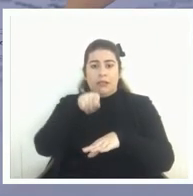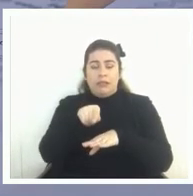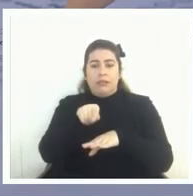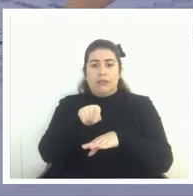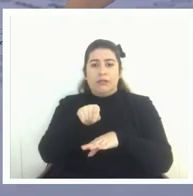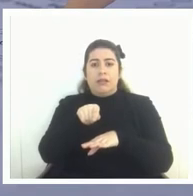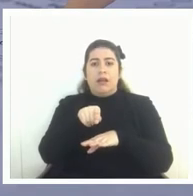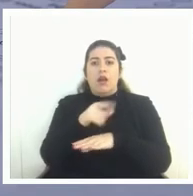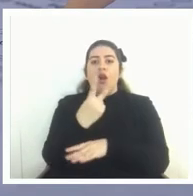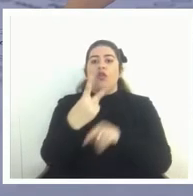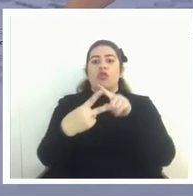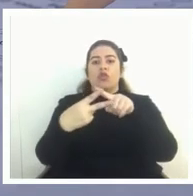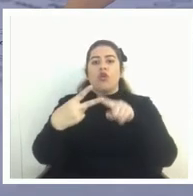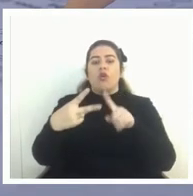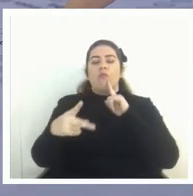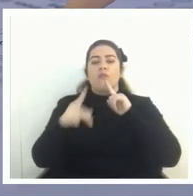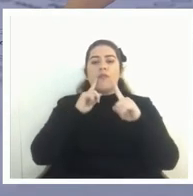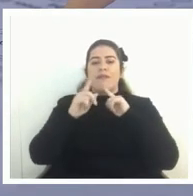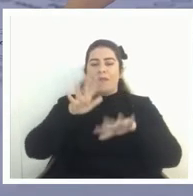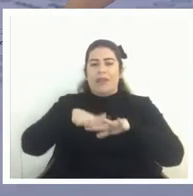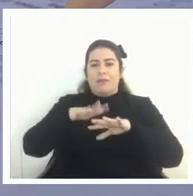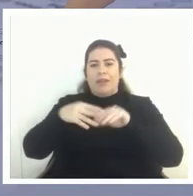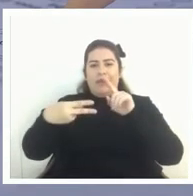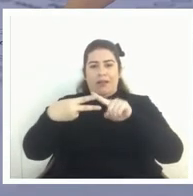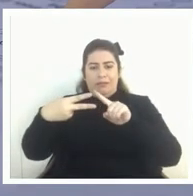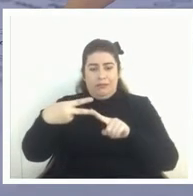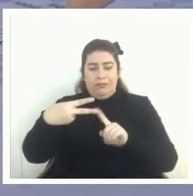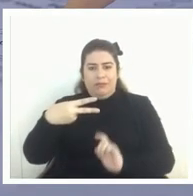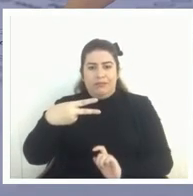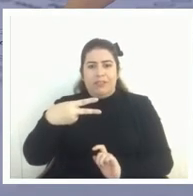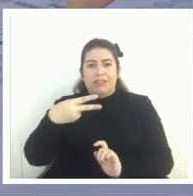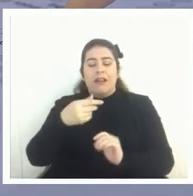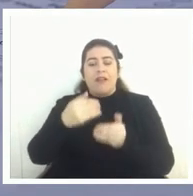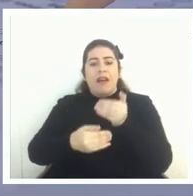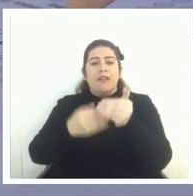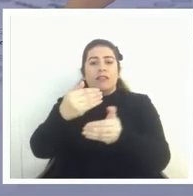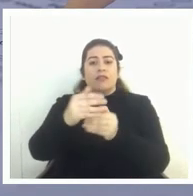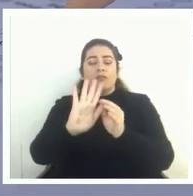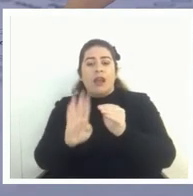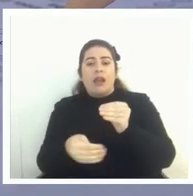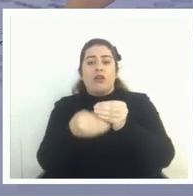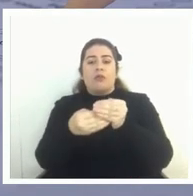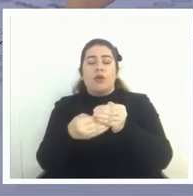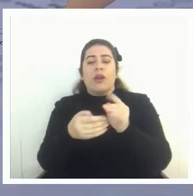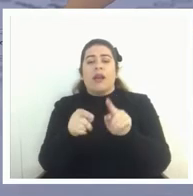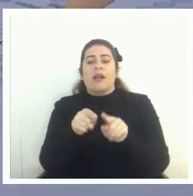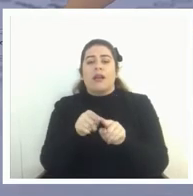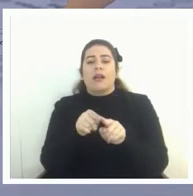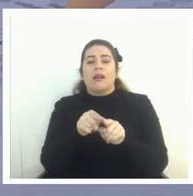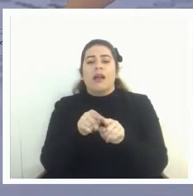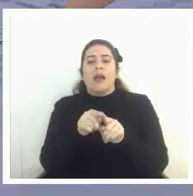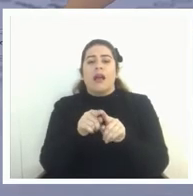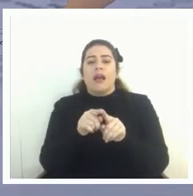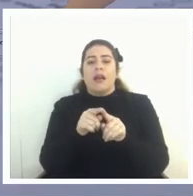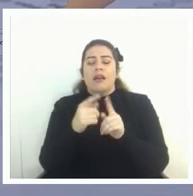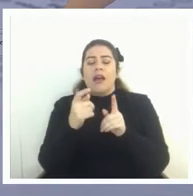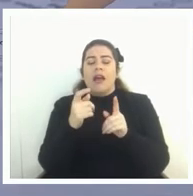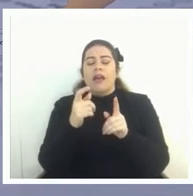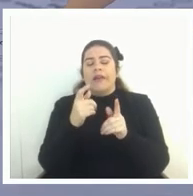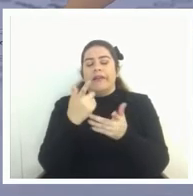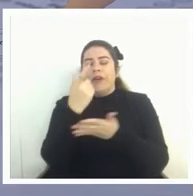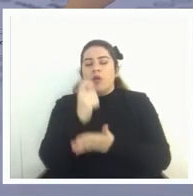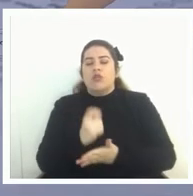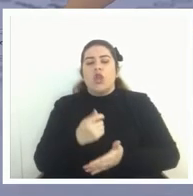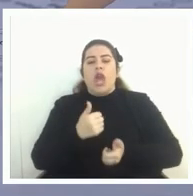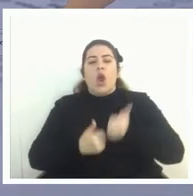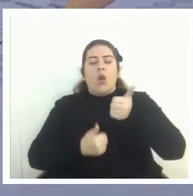dos pruebas de matemáticas se va a avanzar se está avanzando en la incorporación de evaluación de competencia de